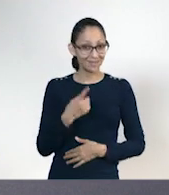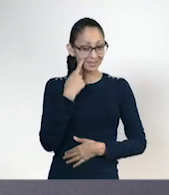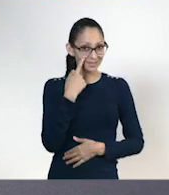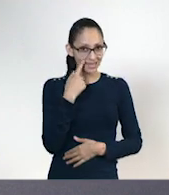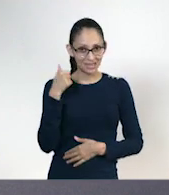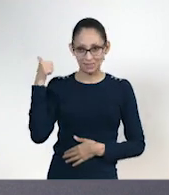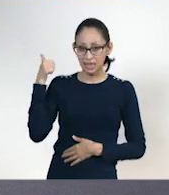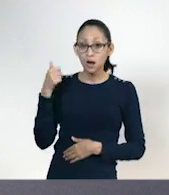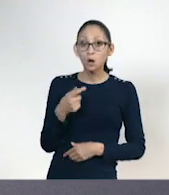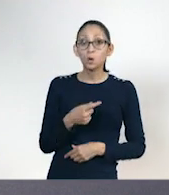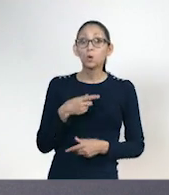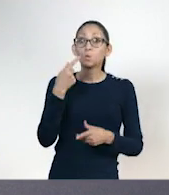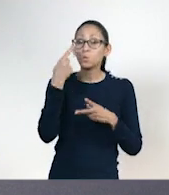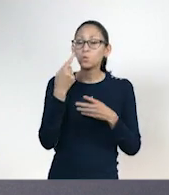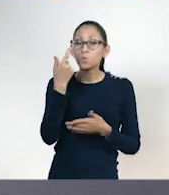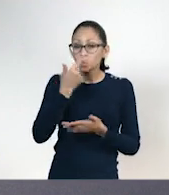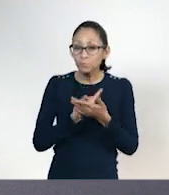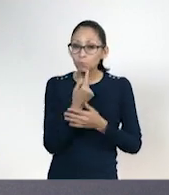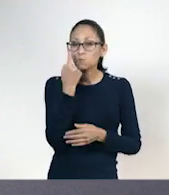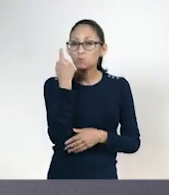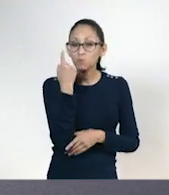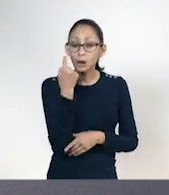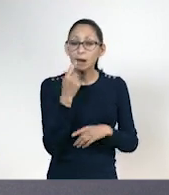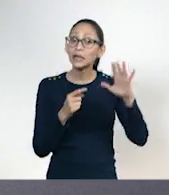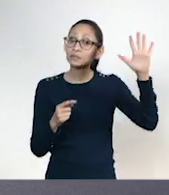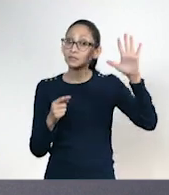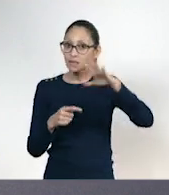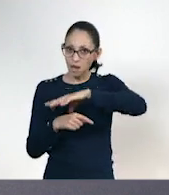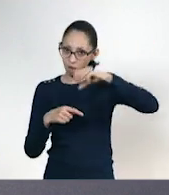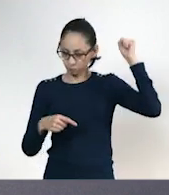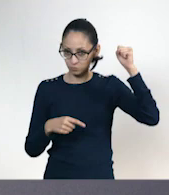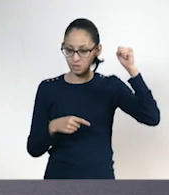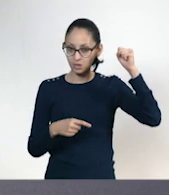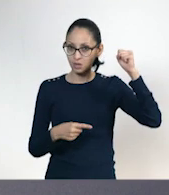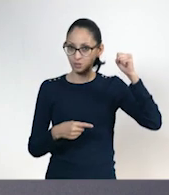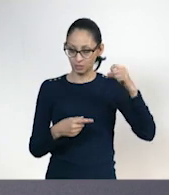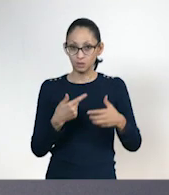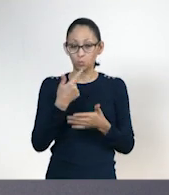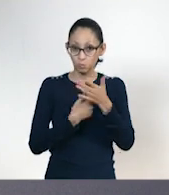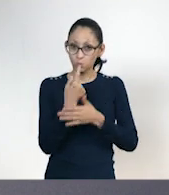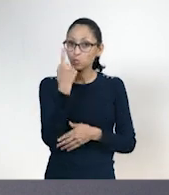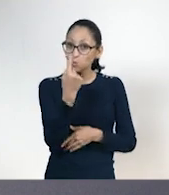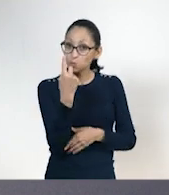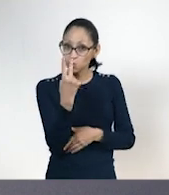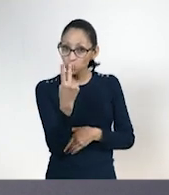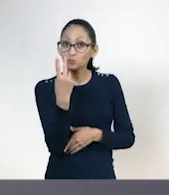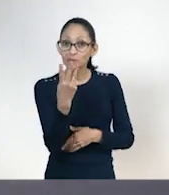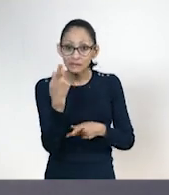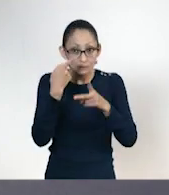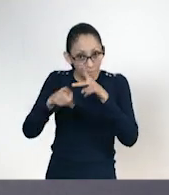sí. A la cuenta de tres, amiguitos. ¿Cómo van allá? A la cuenta de tres. ¿Listo? Una, dos, tres.